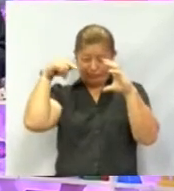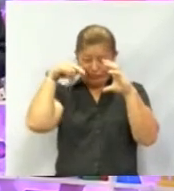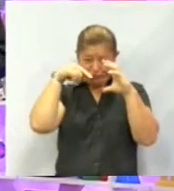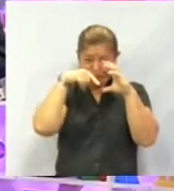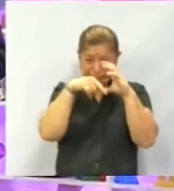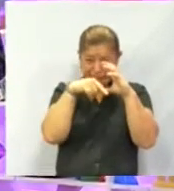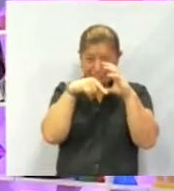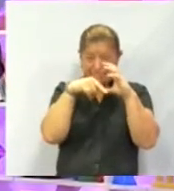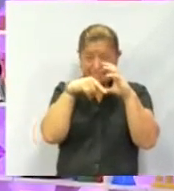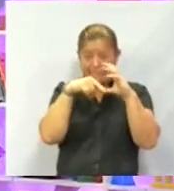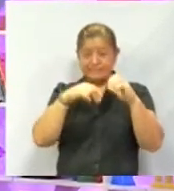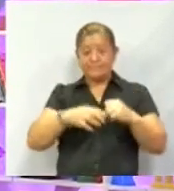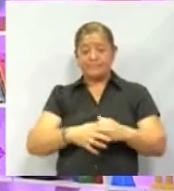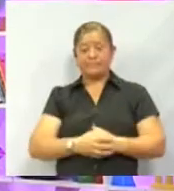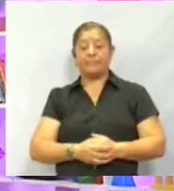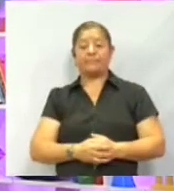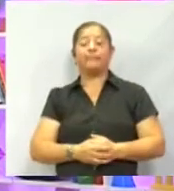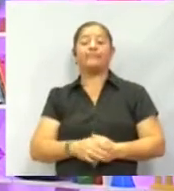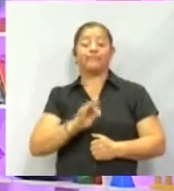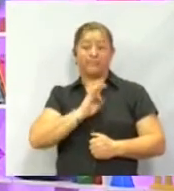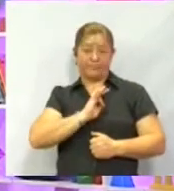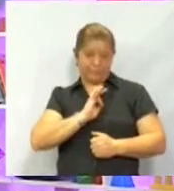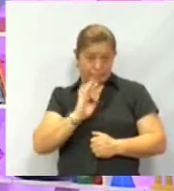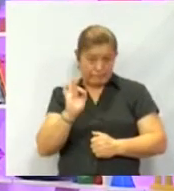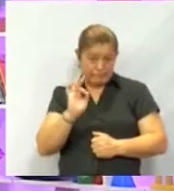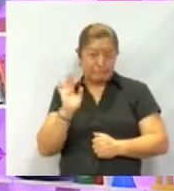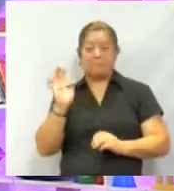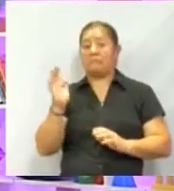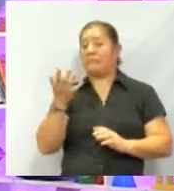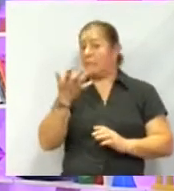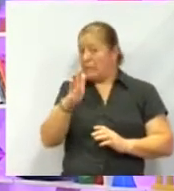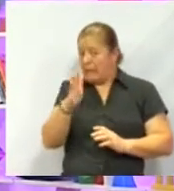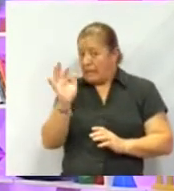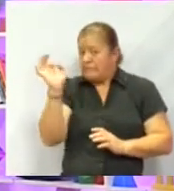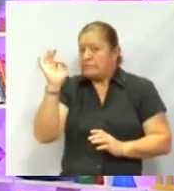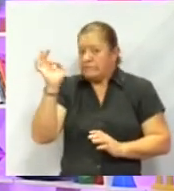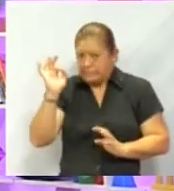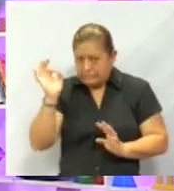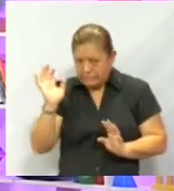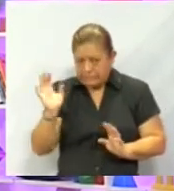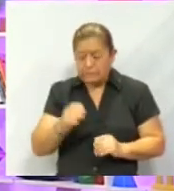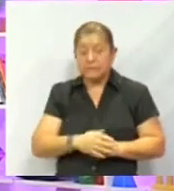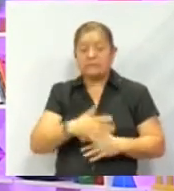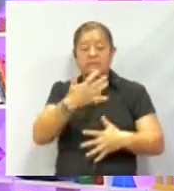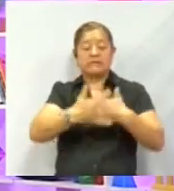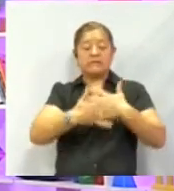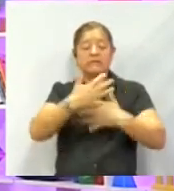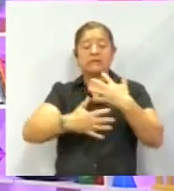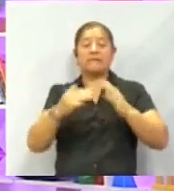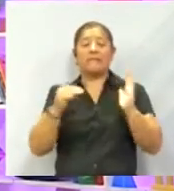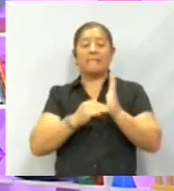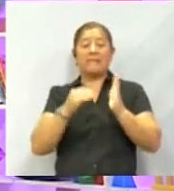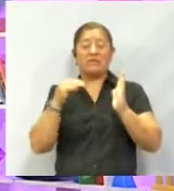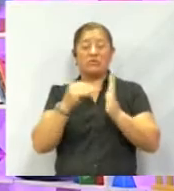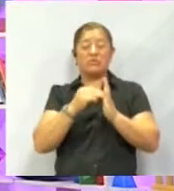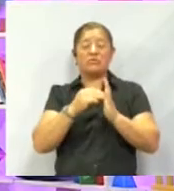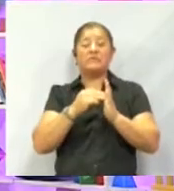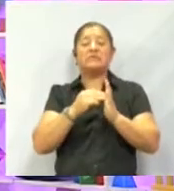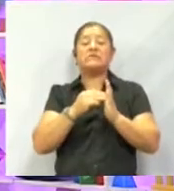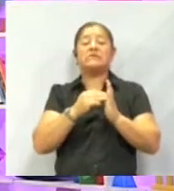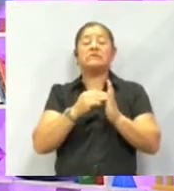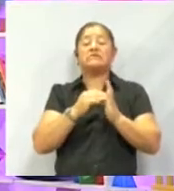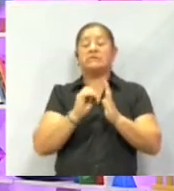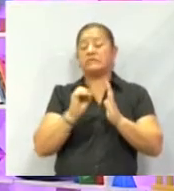decirlo así, la superficie, puede alcanzar, y eso se estima, puede alcanzar hasta quince millones de grados